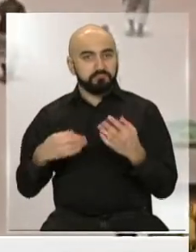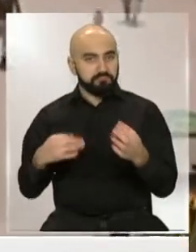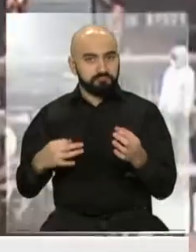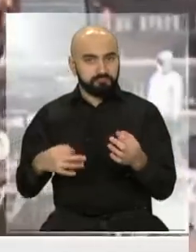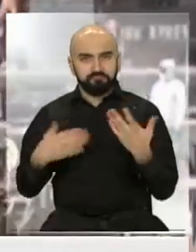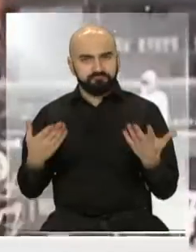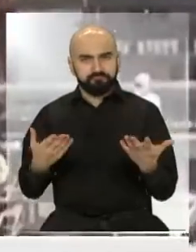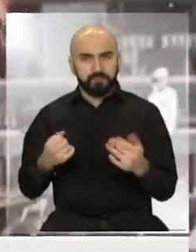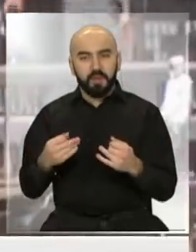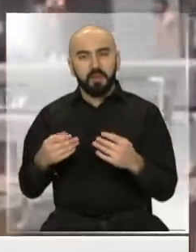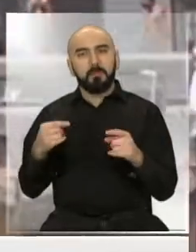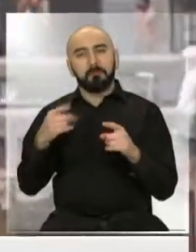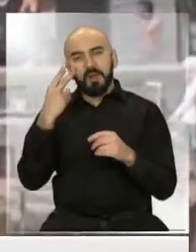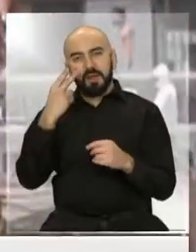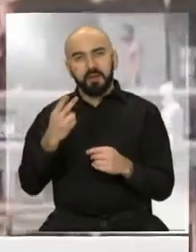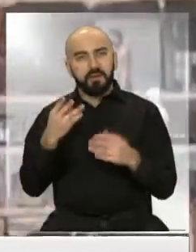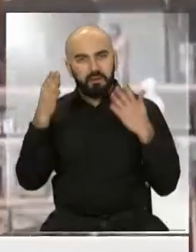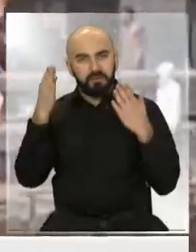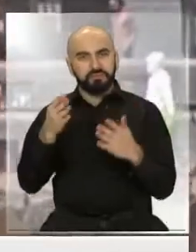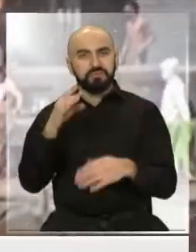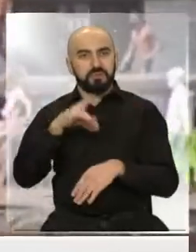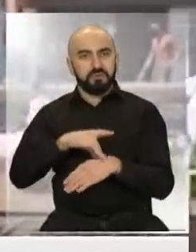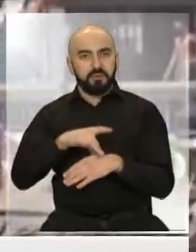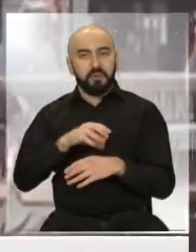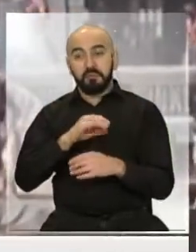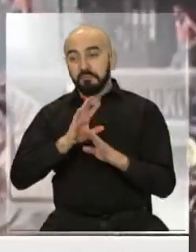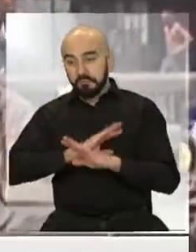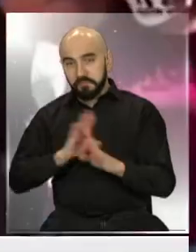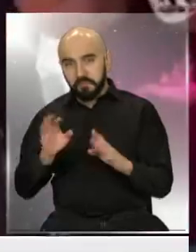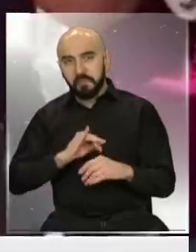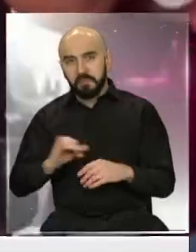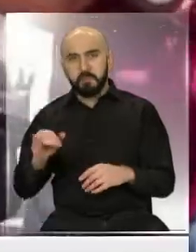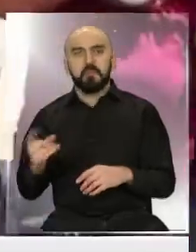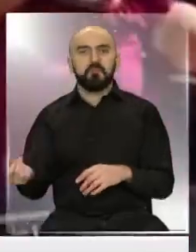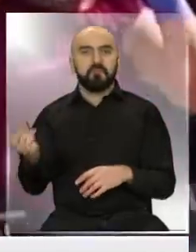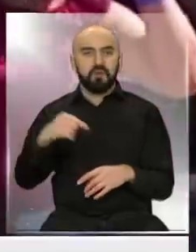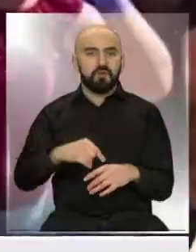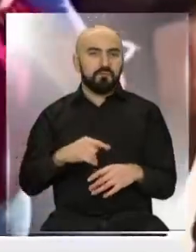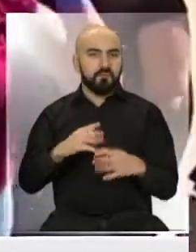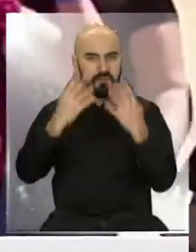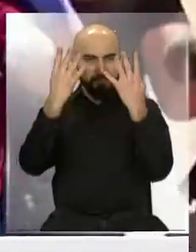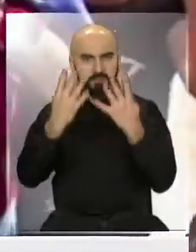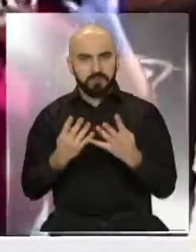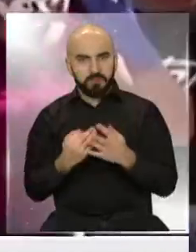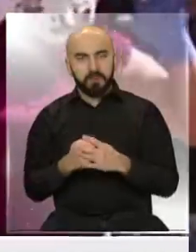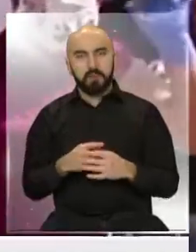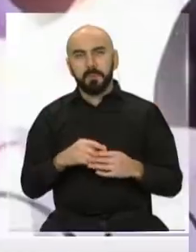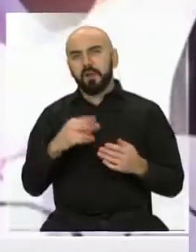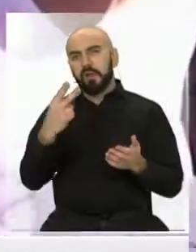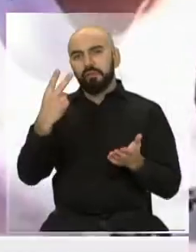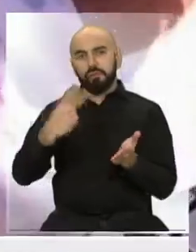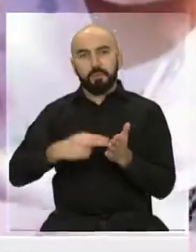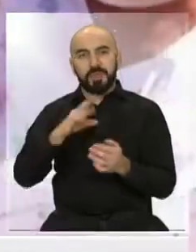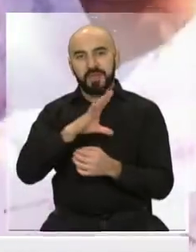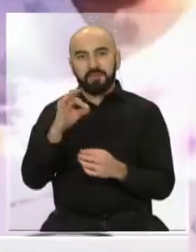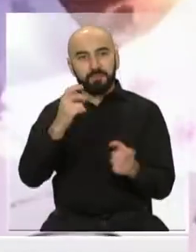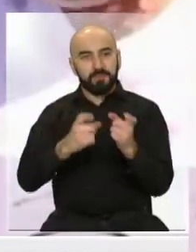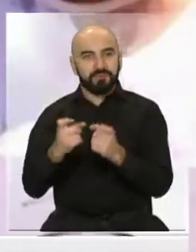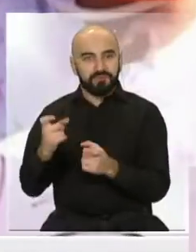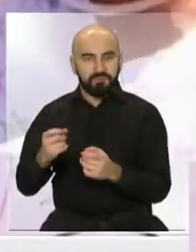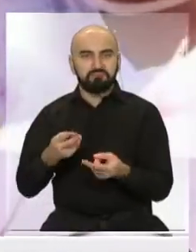su atención médica y luego retornaron a sus celdas. Con una capacidad para 2.500 internos, en